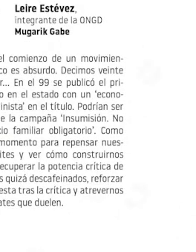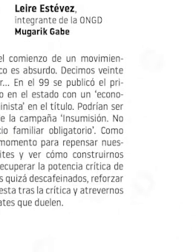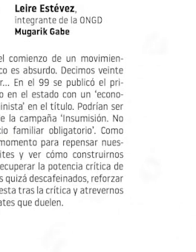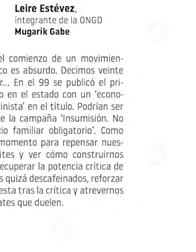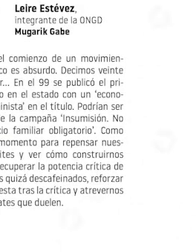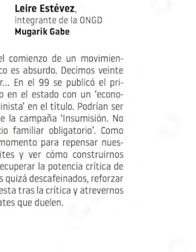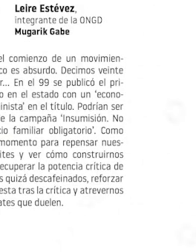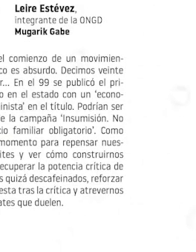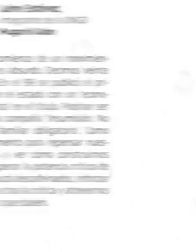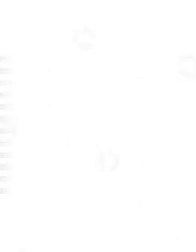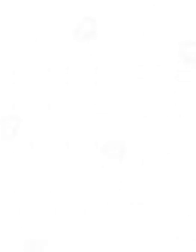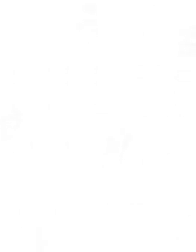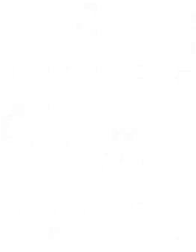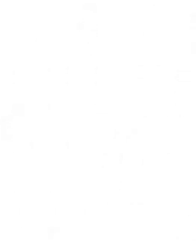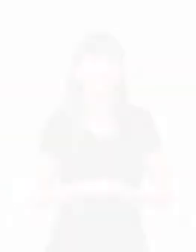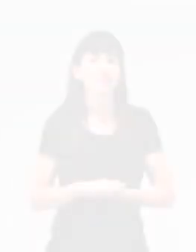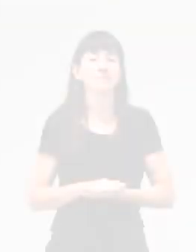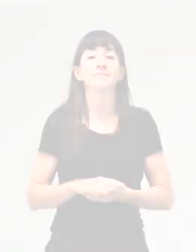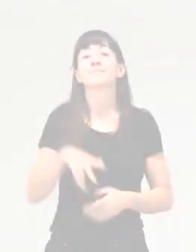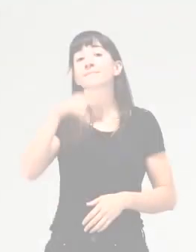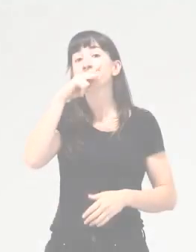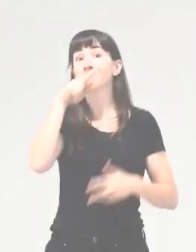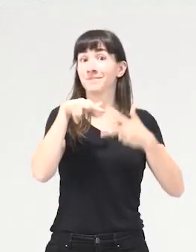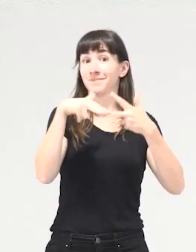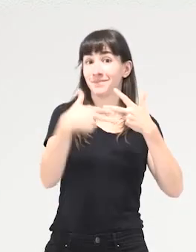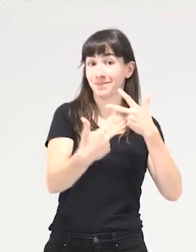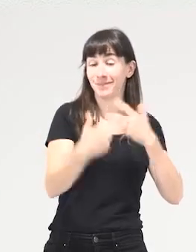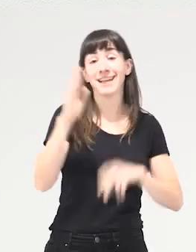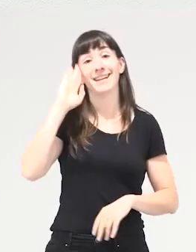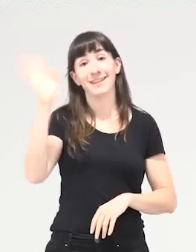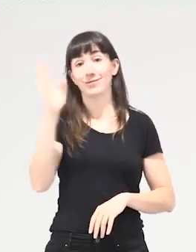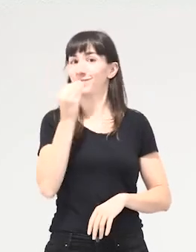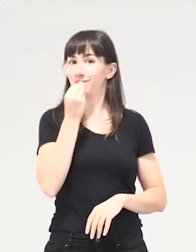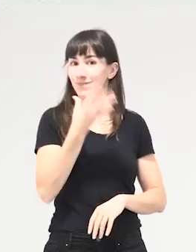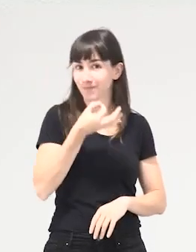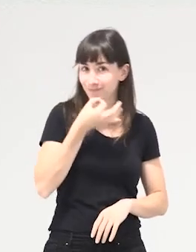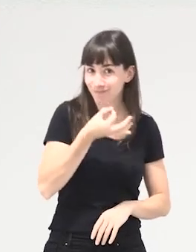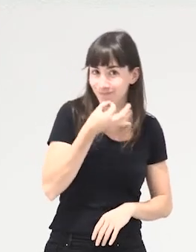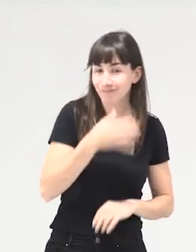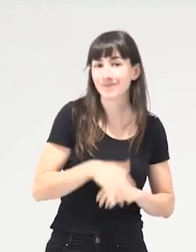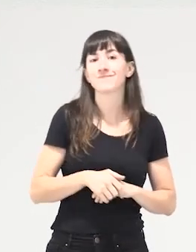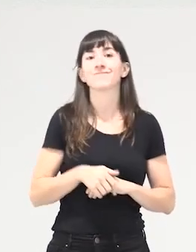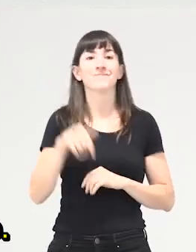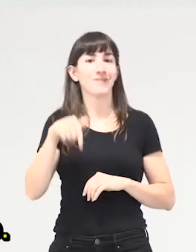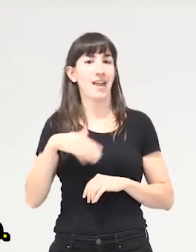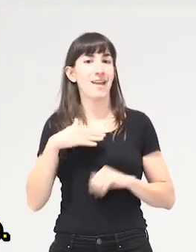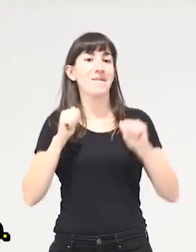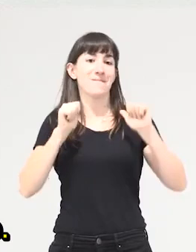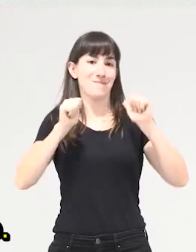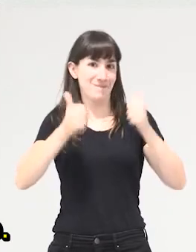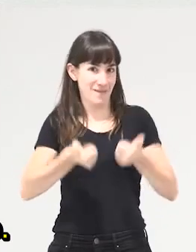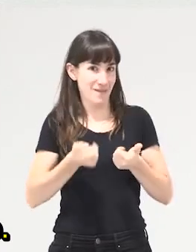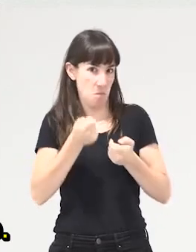Zeyako nire Kaixo, Arratza, León, Azingo Garaua apoliki-poliki, lugariếu